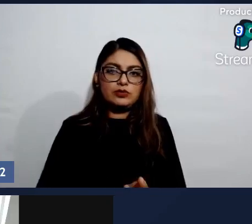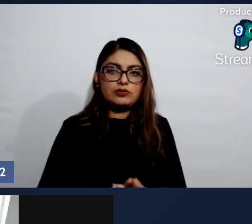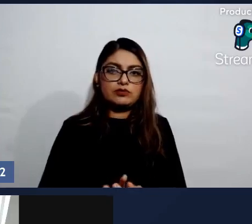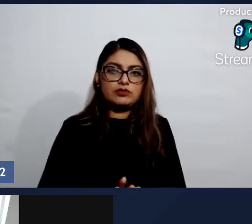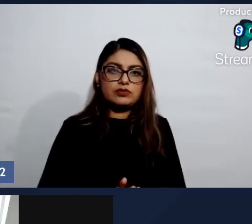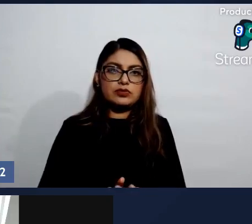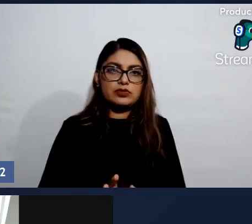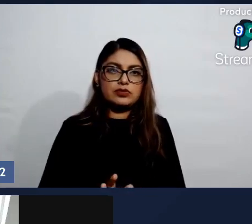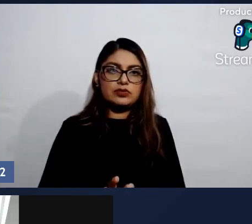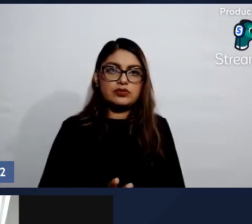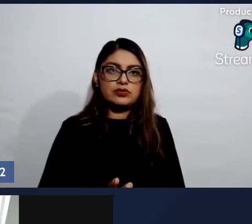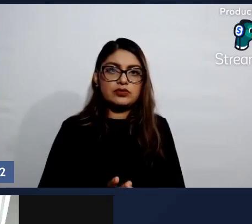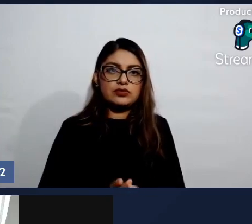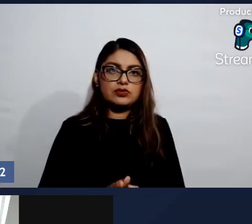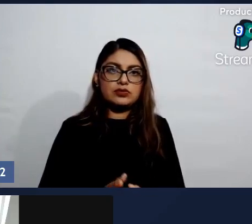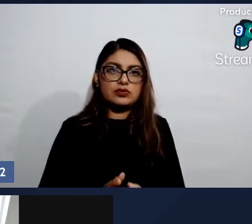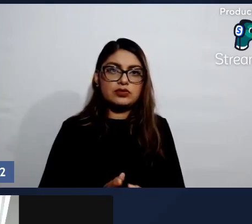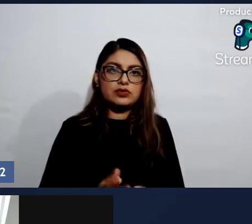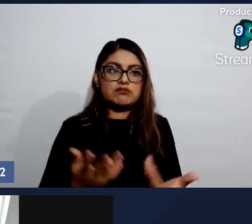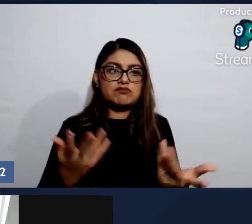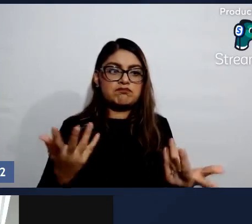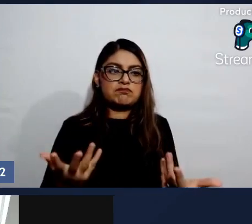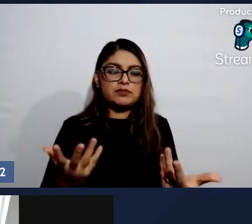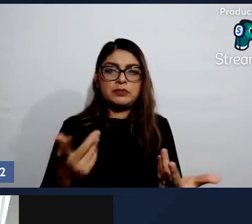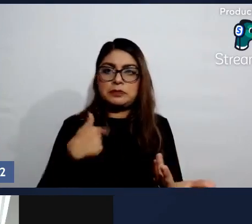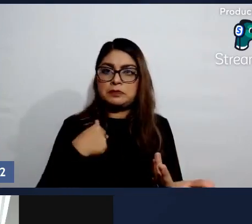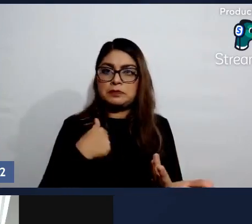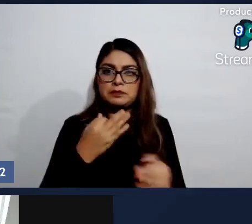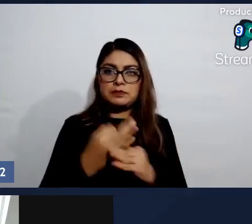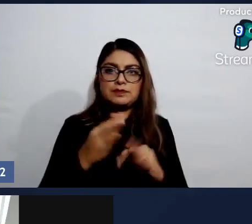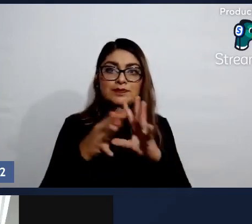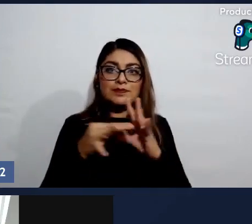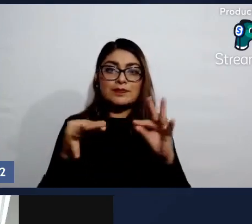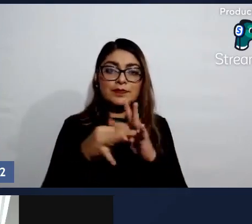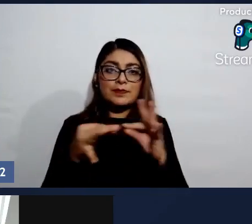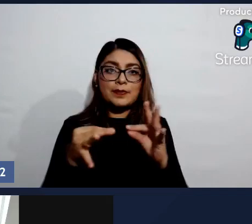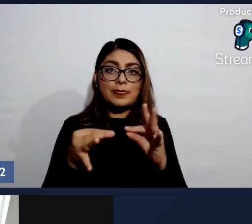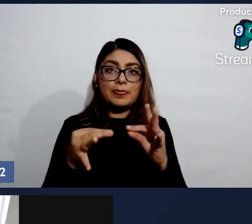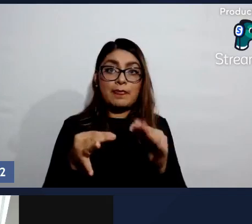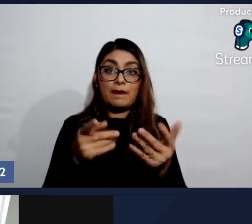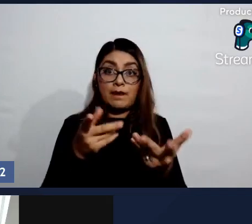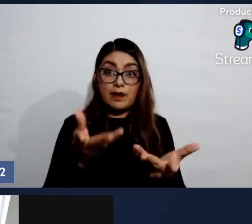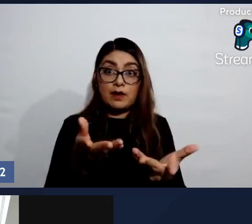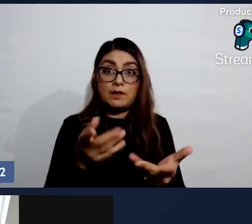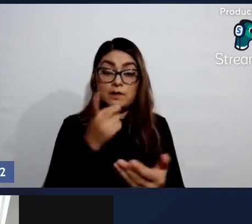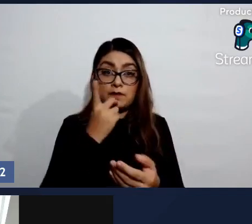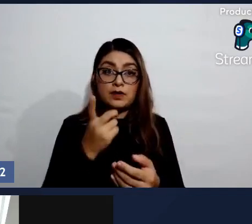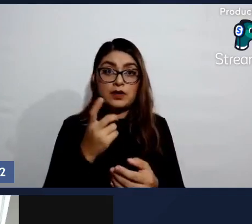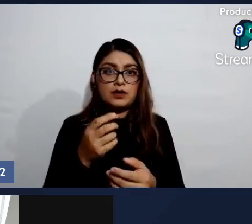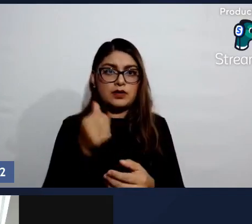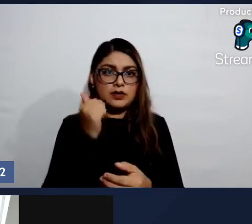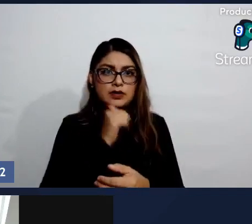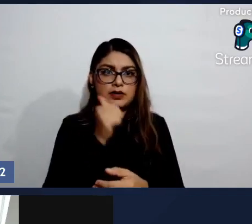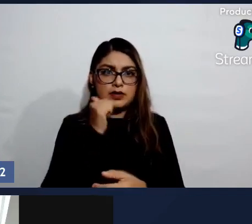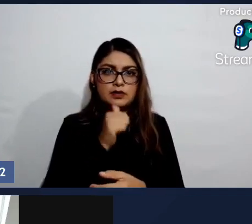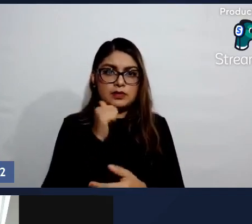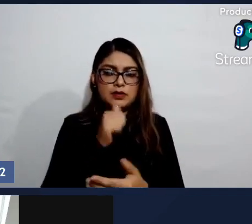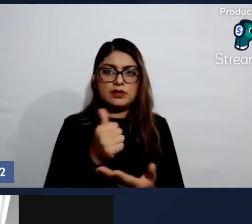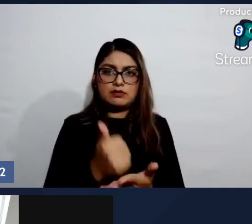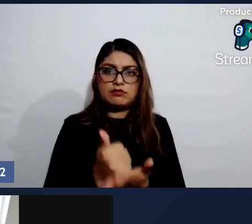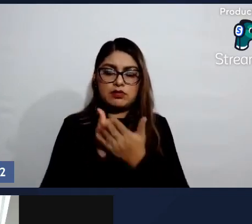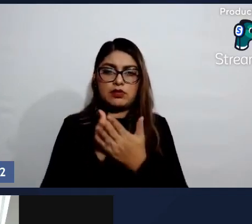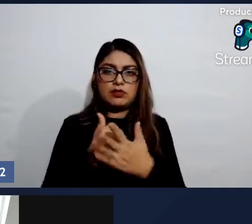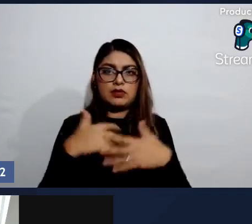Entonces, pues, como siempre, este tipo de charlas nos deja a horas y horas